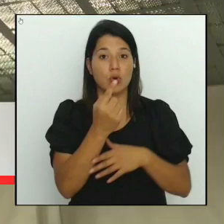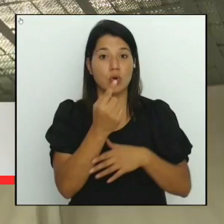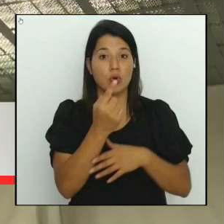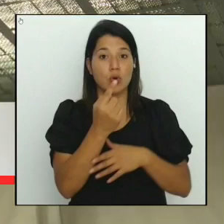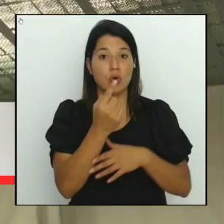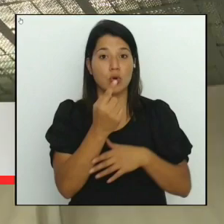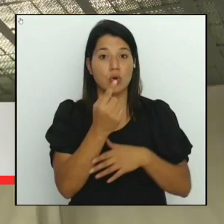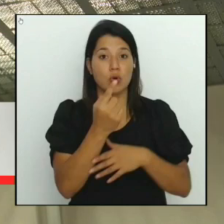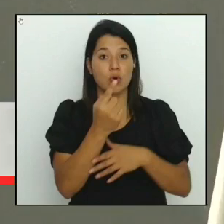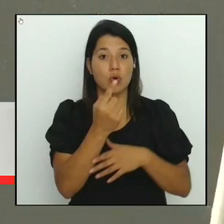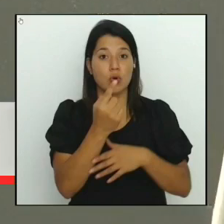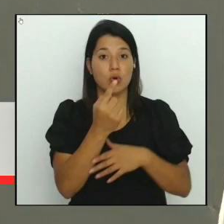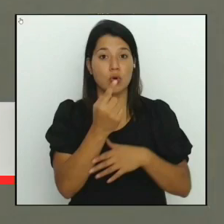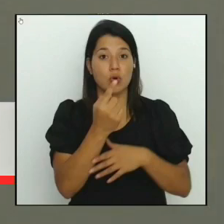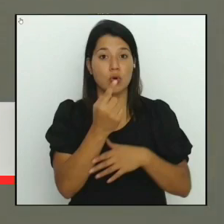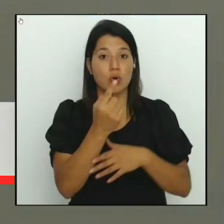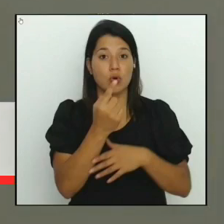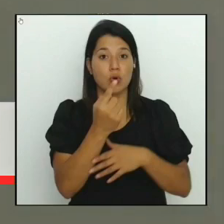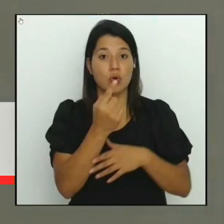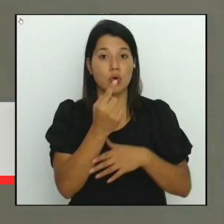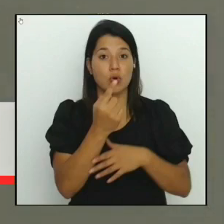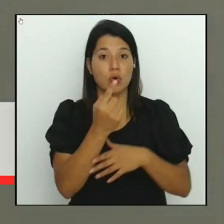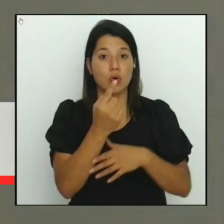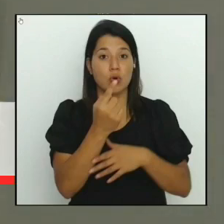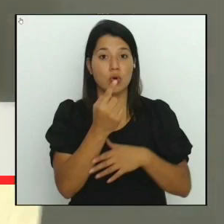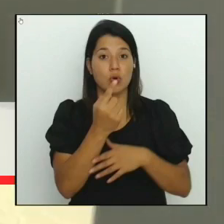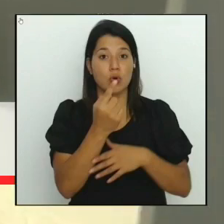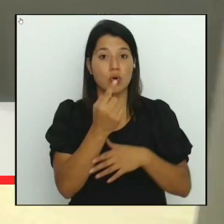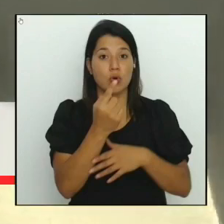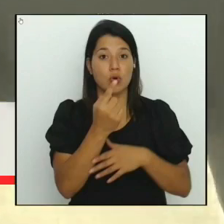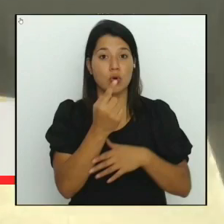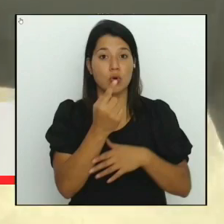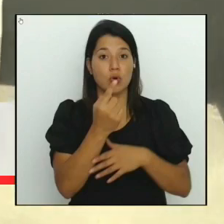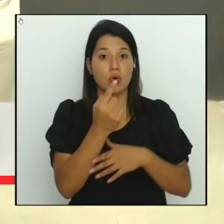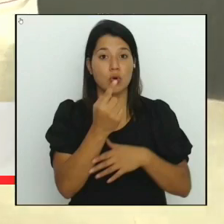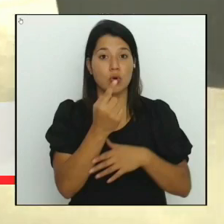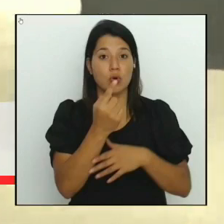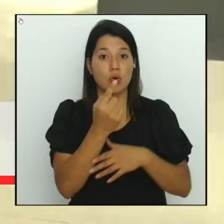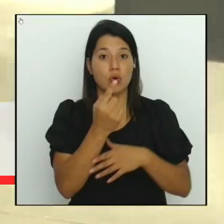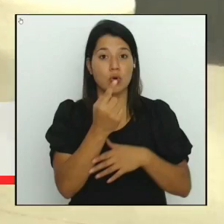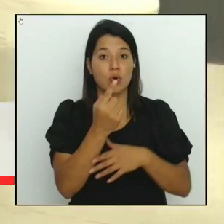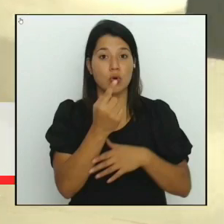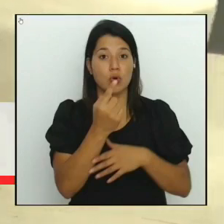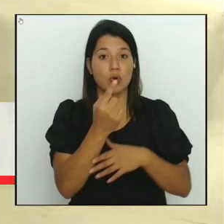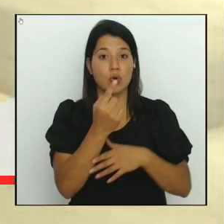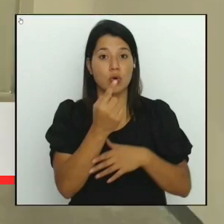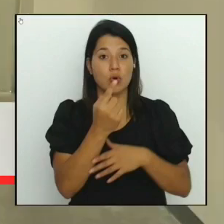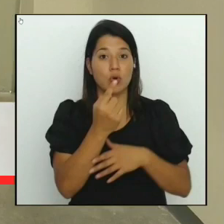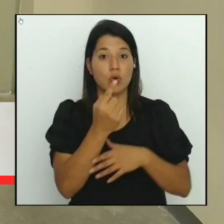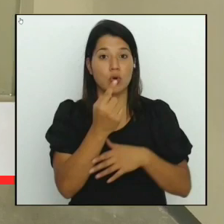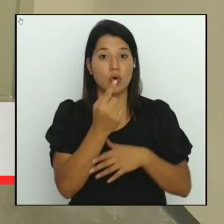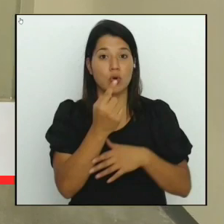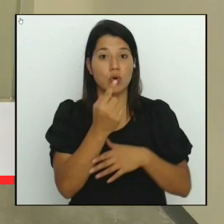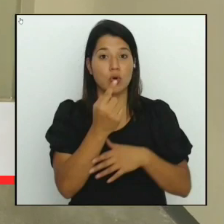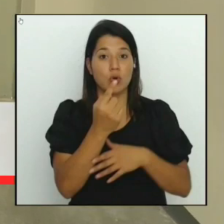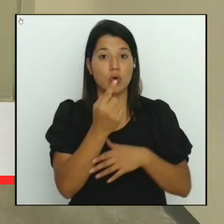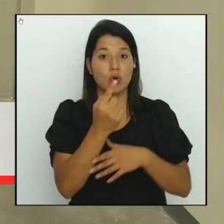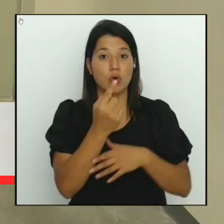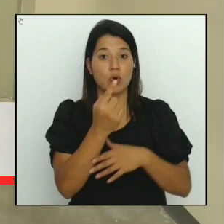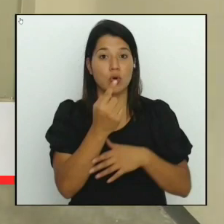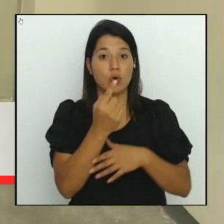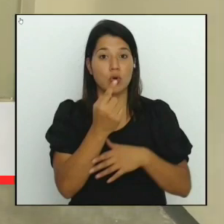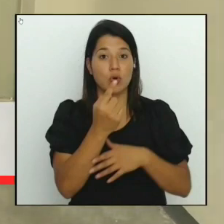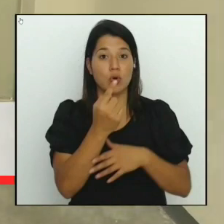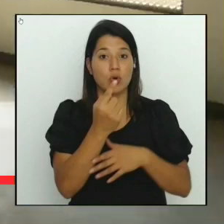.600 millones de colones, pero ahora el Ministerio de Justicia asegura que no debe ser utilizada para privados de libertad, pero para aprovecharla